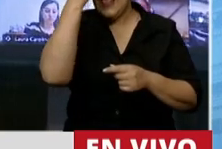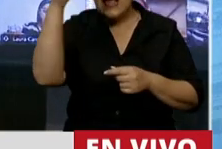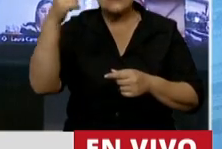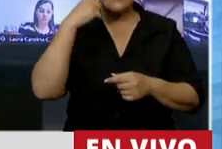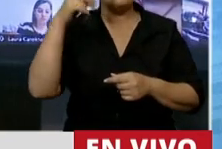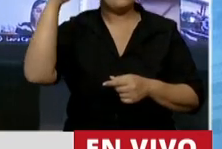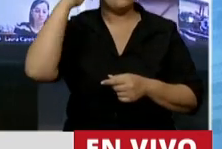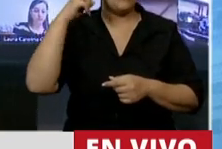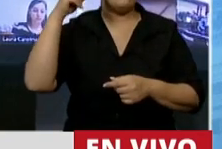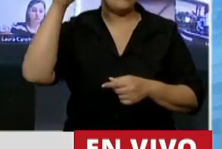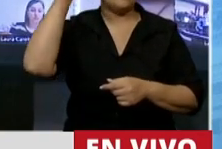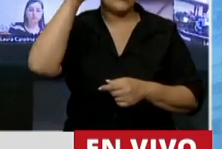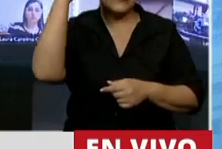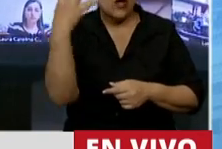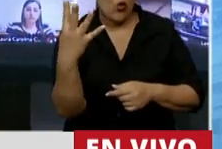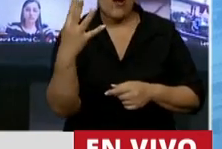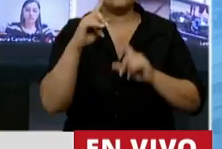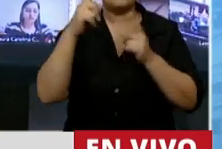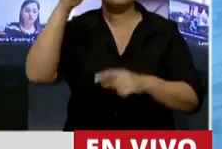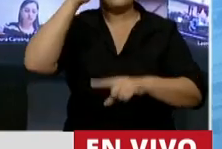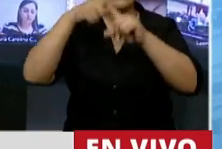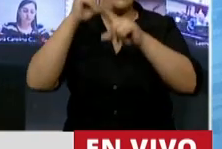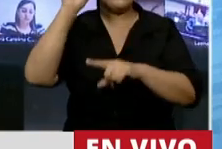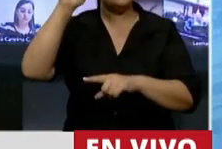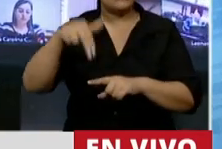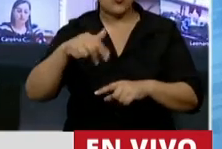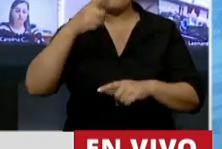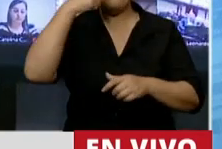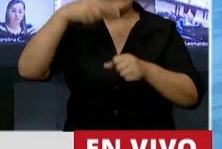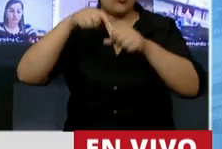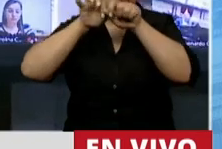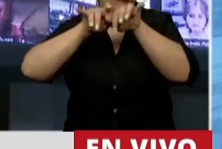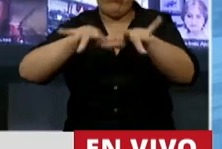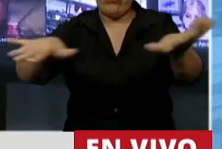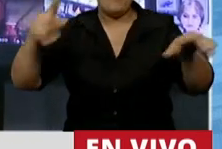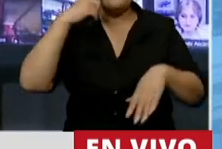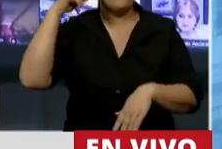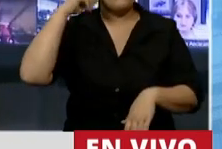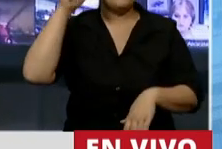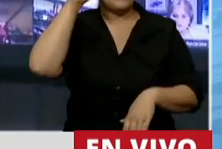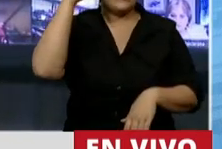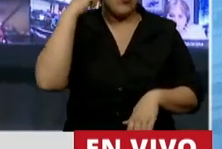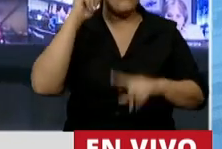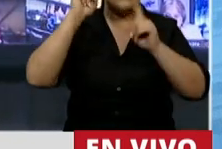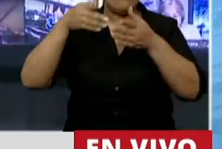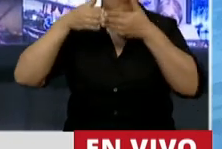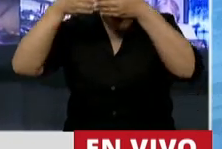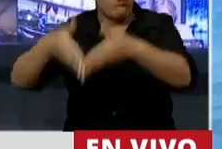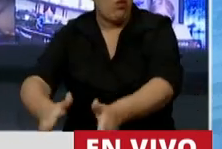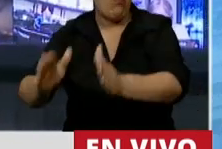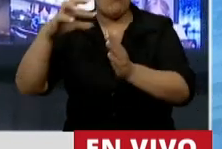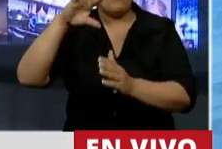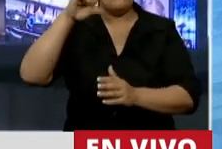1984, Exxon, el derrame petrolero de 1989, el hundimiento del Prestige,